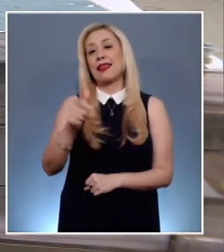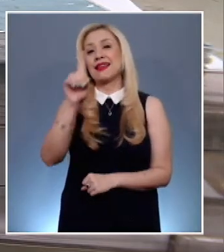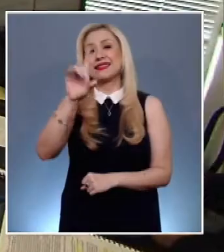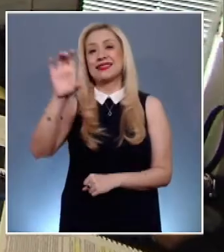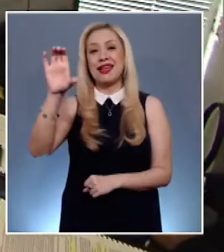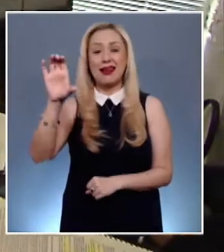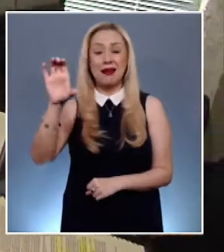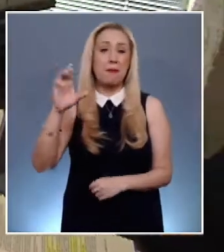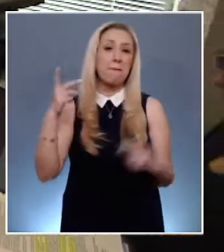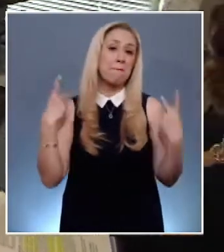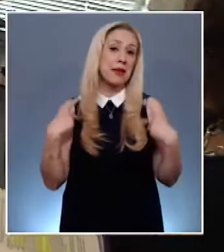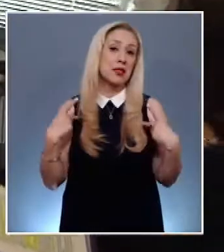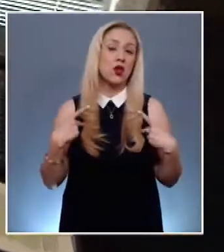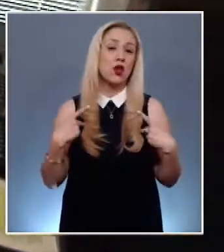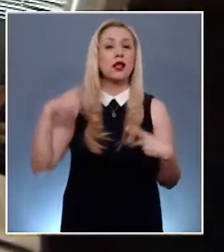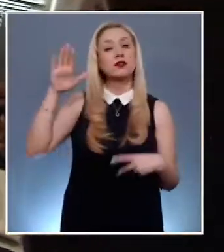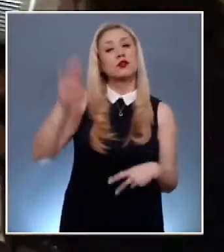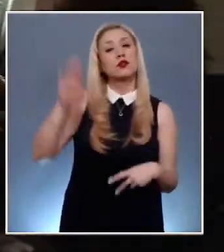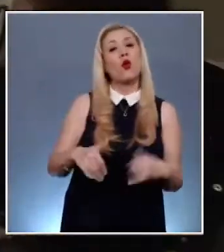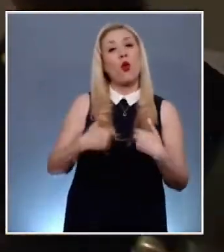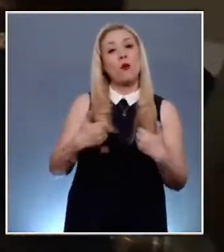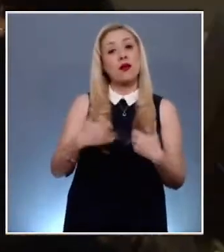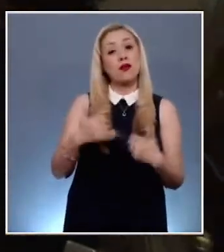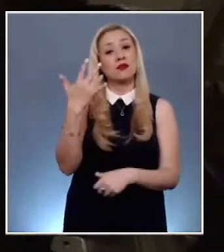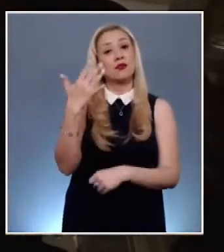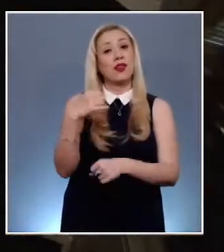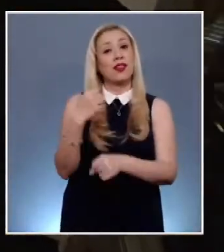50. Poder Informativo, Laura Murillo.